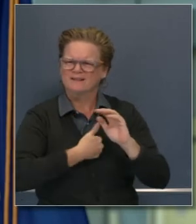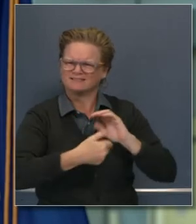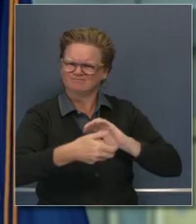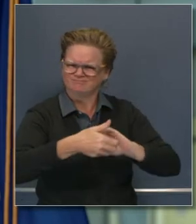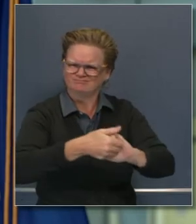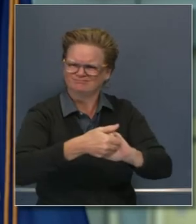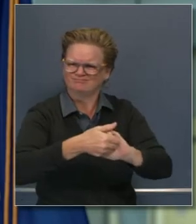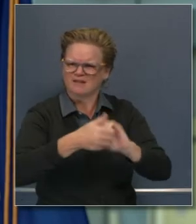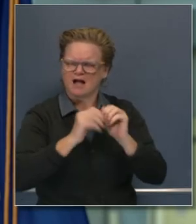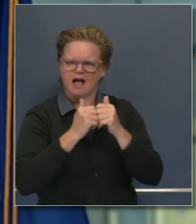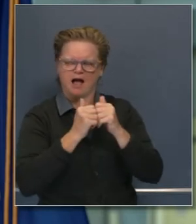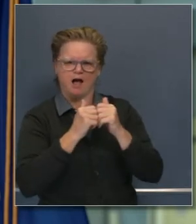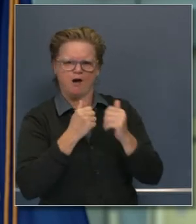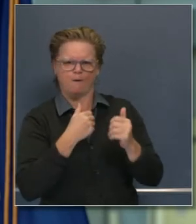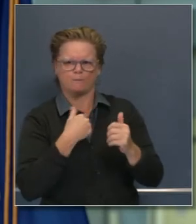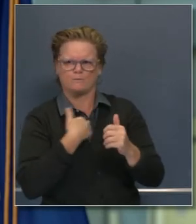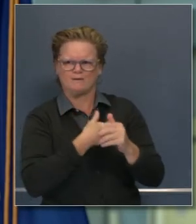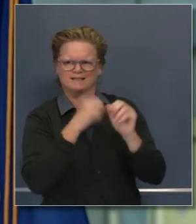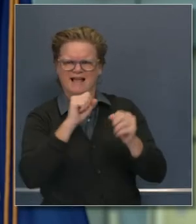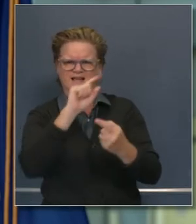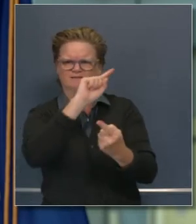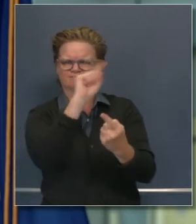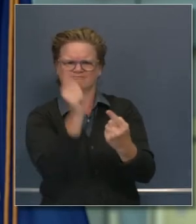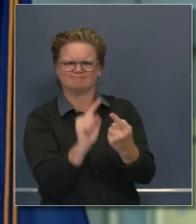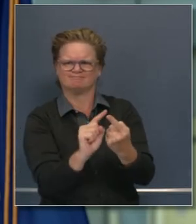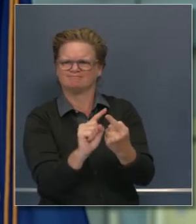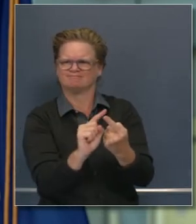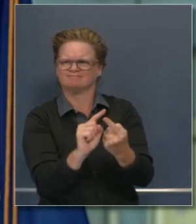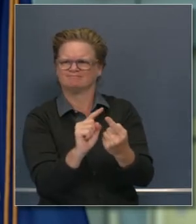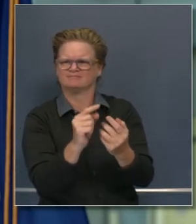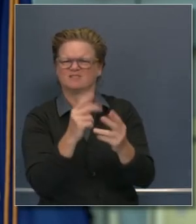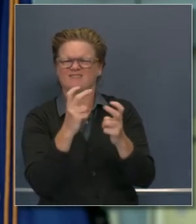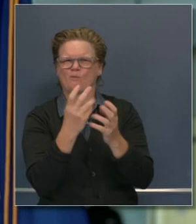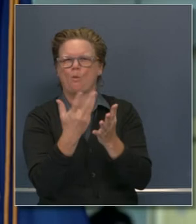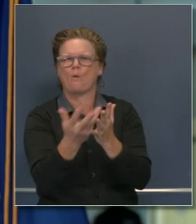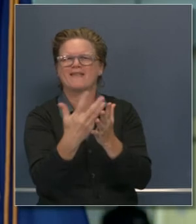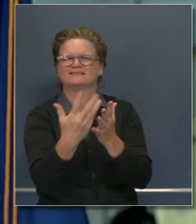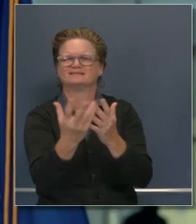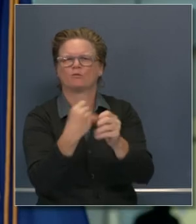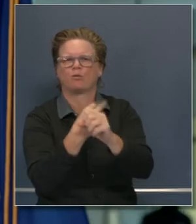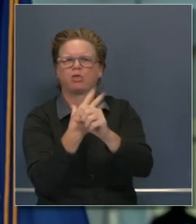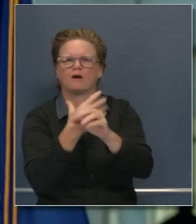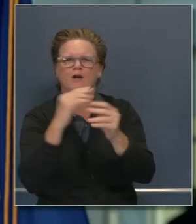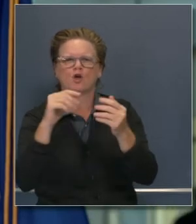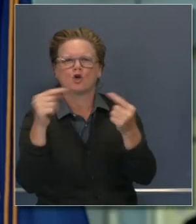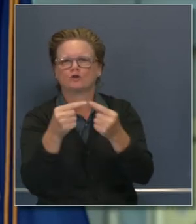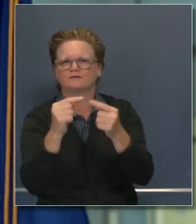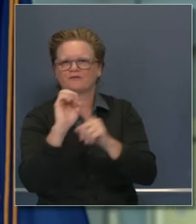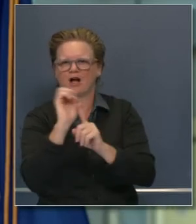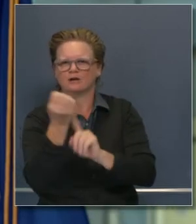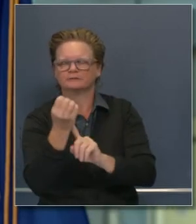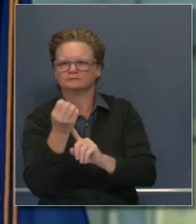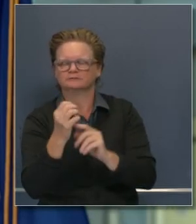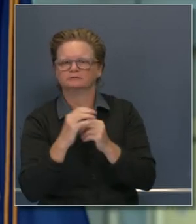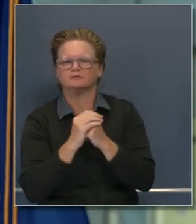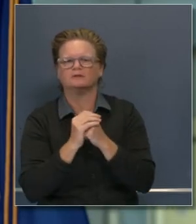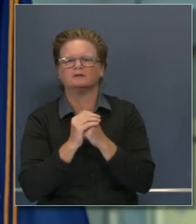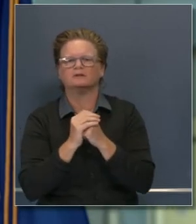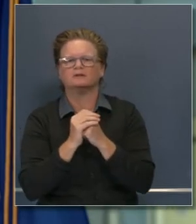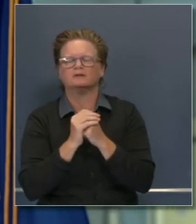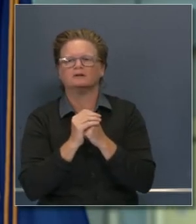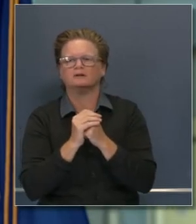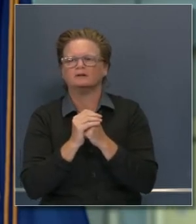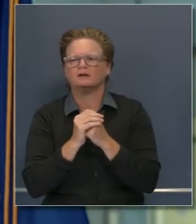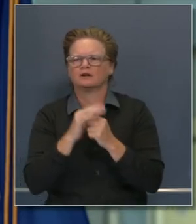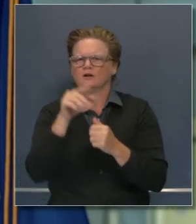del movimiento de ahora en adelante en los esfuerzos de descarbonizarnos. Como sabe, usted, existen esfuerzos, como ha reportado